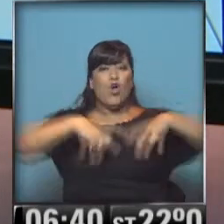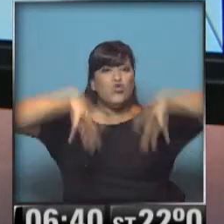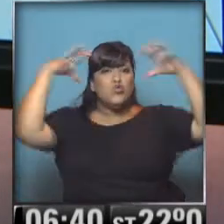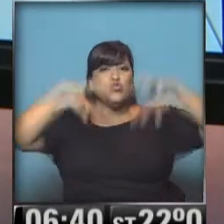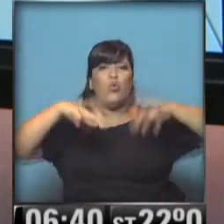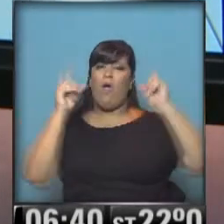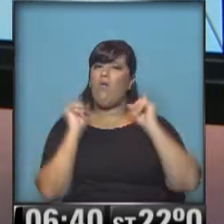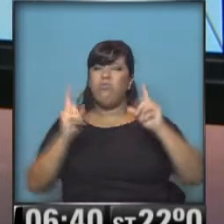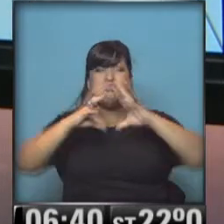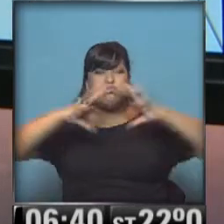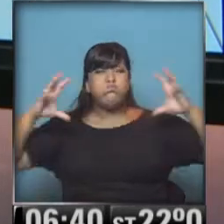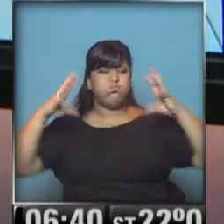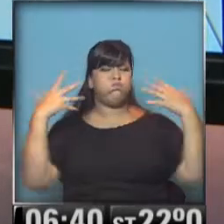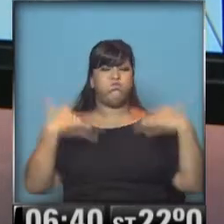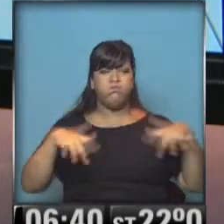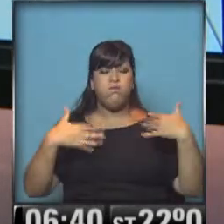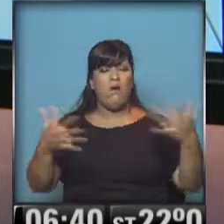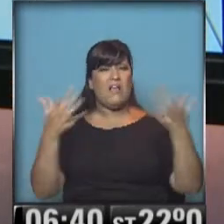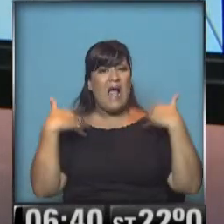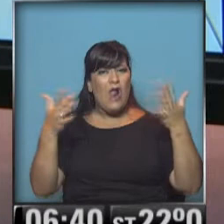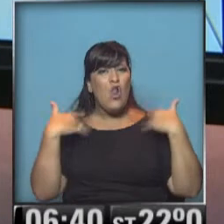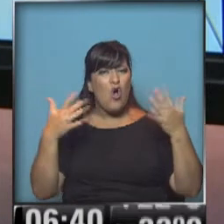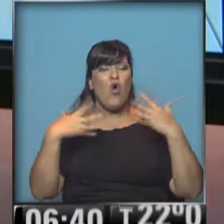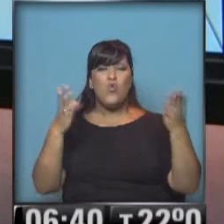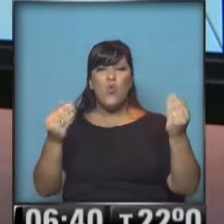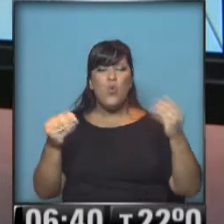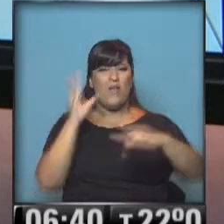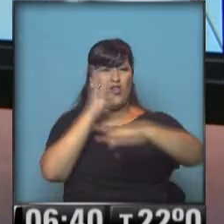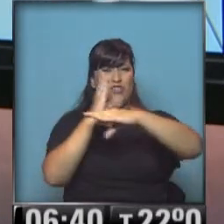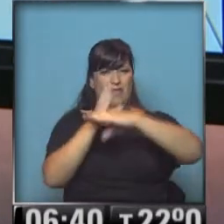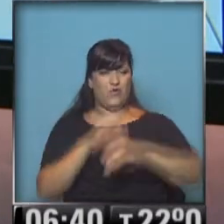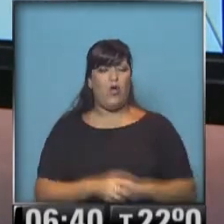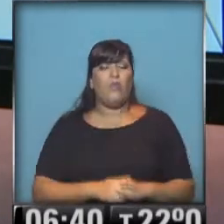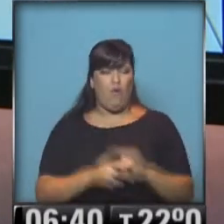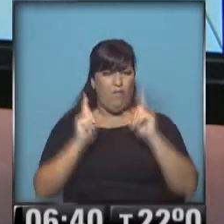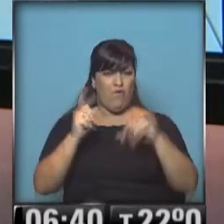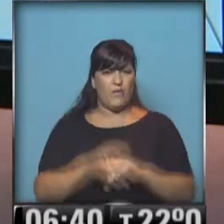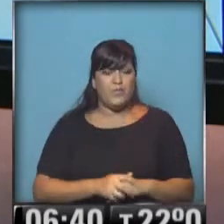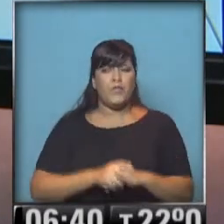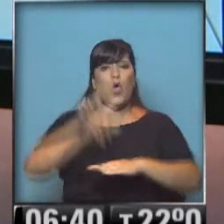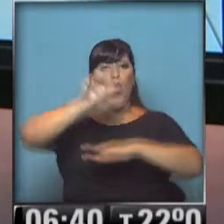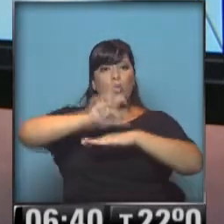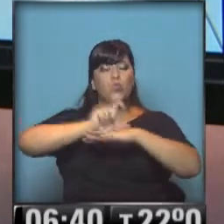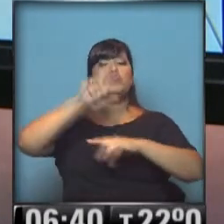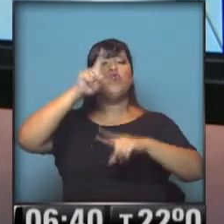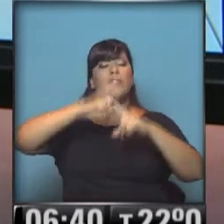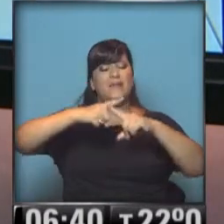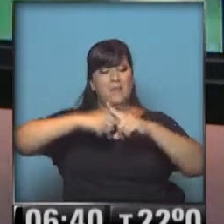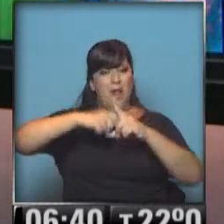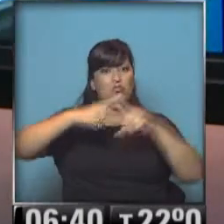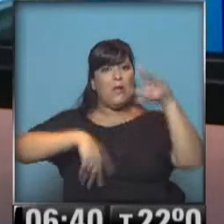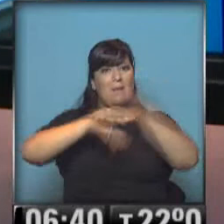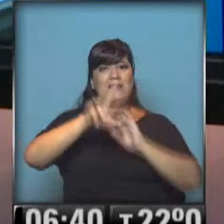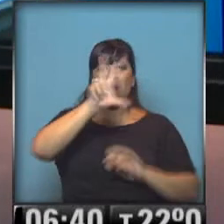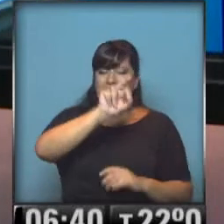seguimos dentro de esta masa de aire muy calurosa y especialmente húmeda en la zona central de nuestro país. En la región de Cuyo, con máximas de 30 a 31